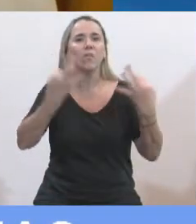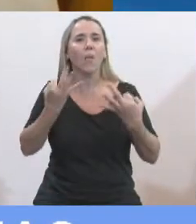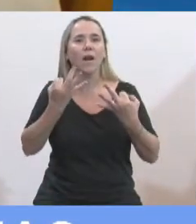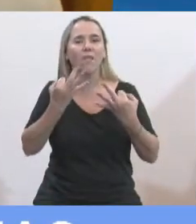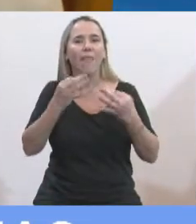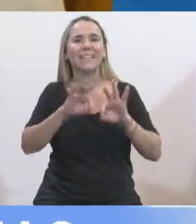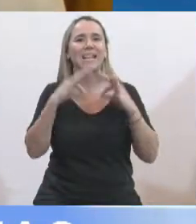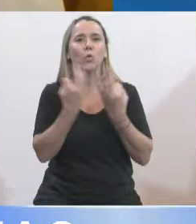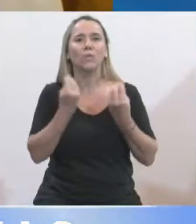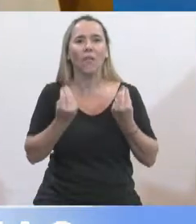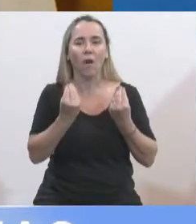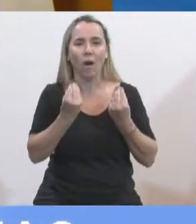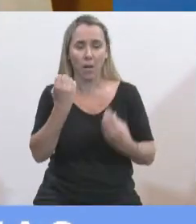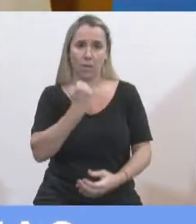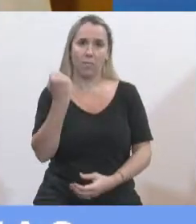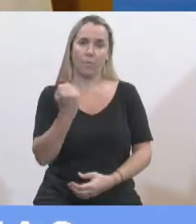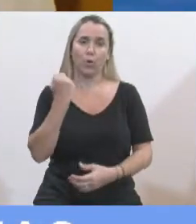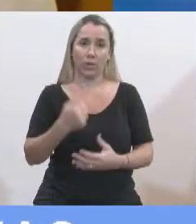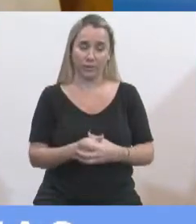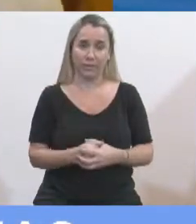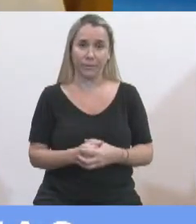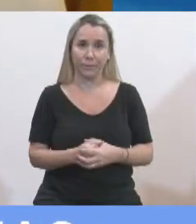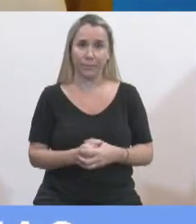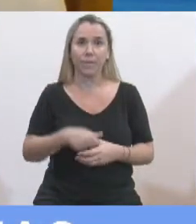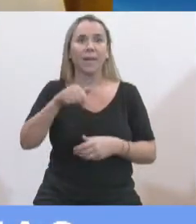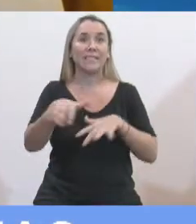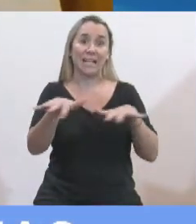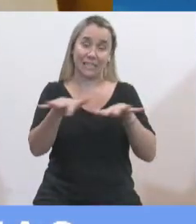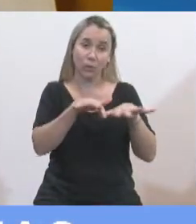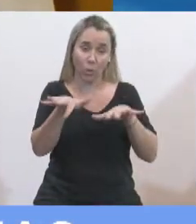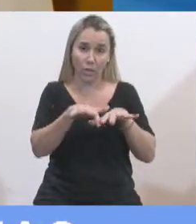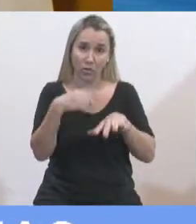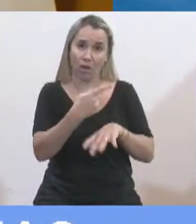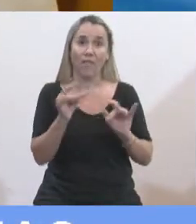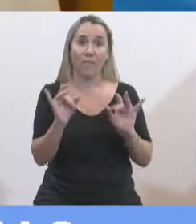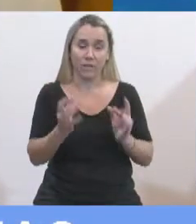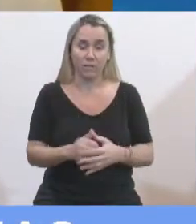verdaderamente importante, teniendo en cuenta la situación por la que pasamos.